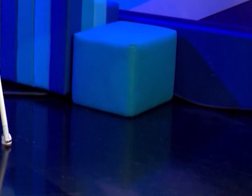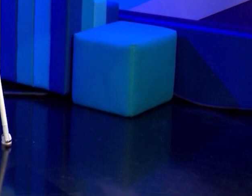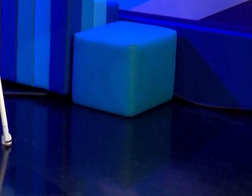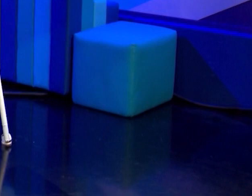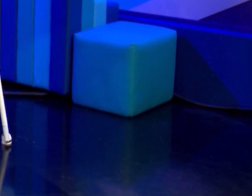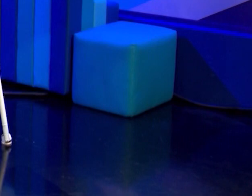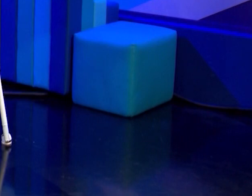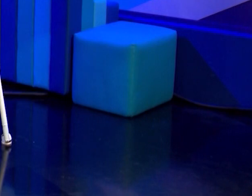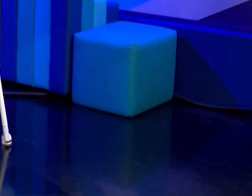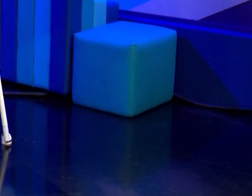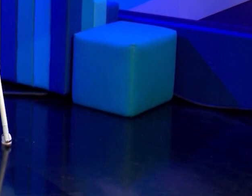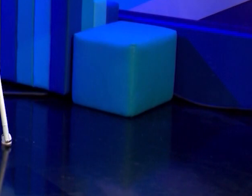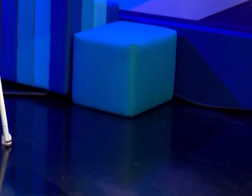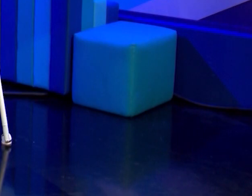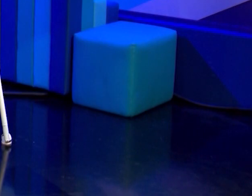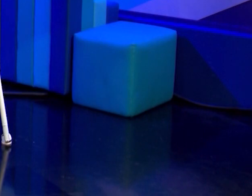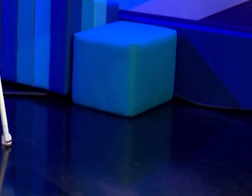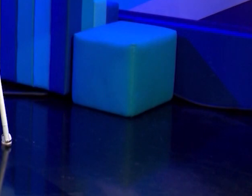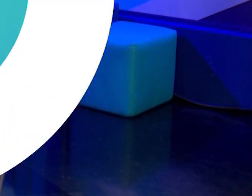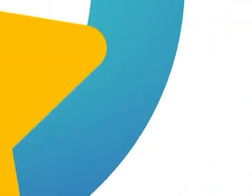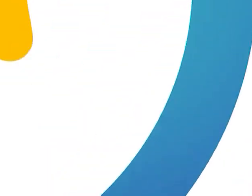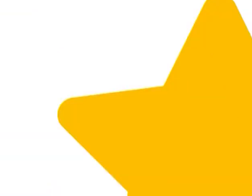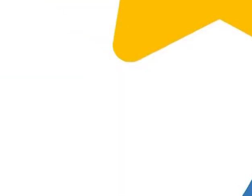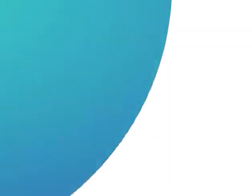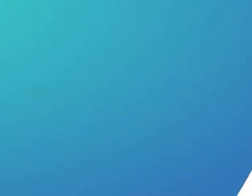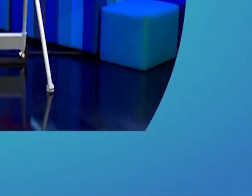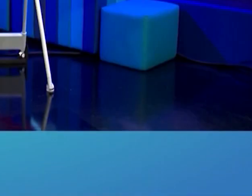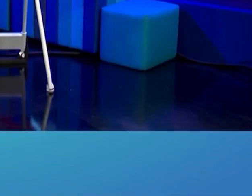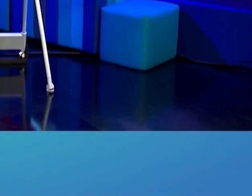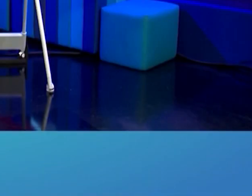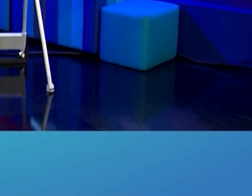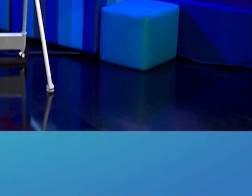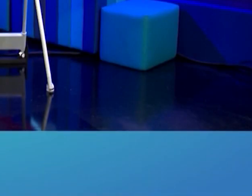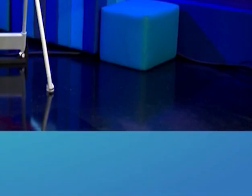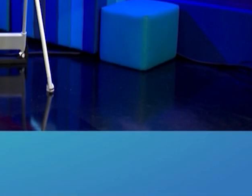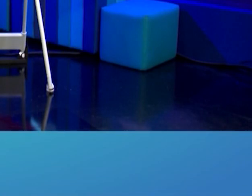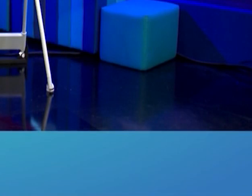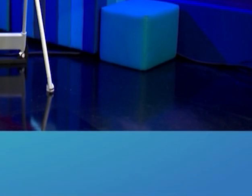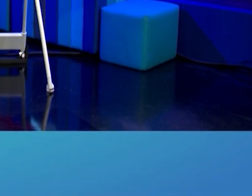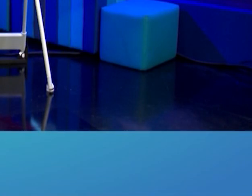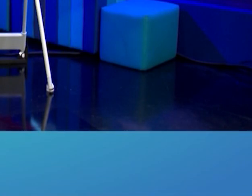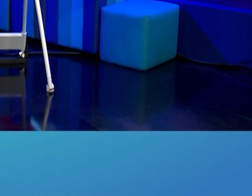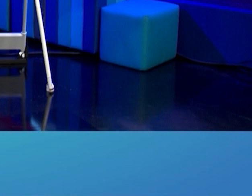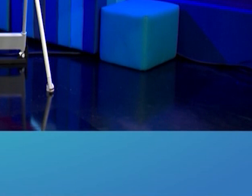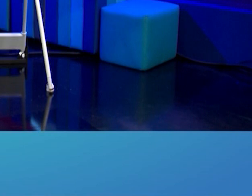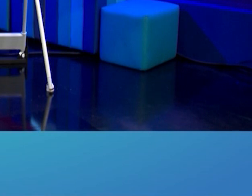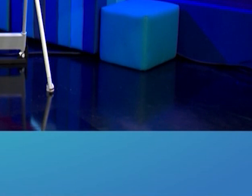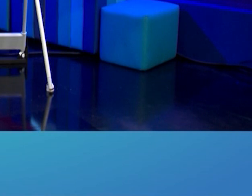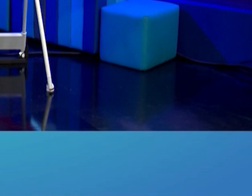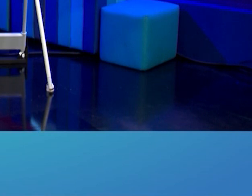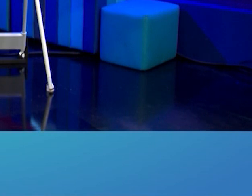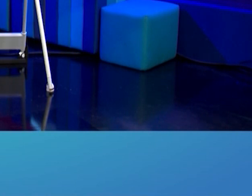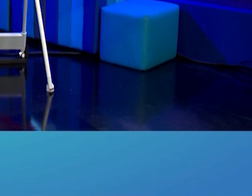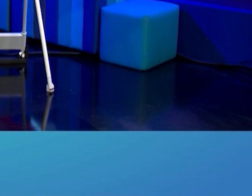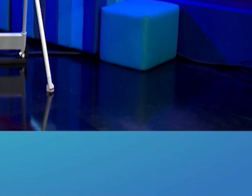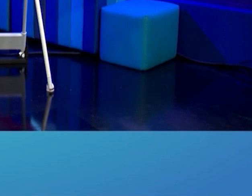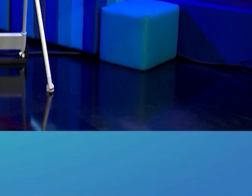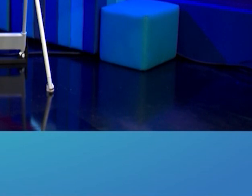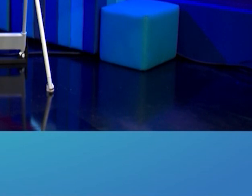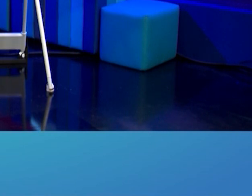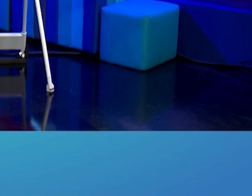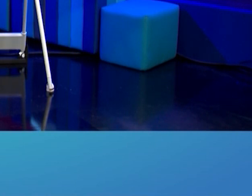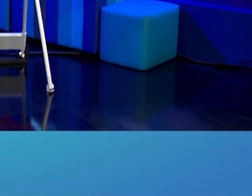a través de una llamada de digital verdad vamos a participar aquí están hola chicos cómo están